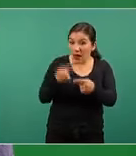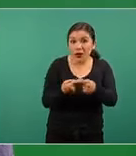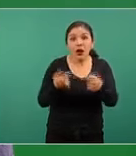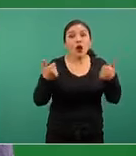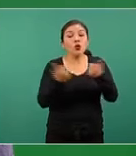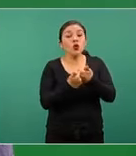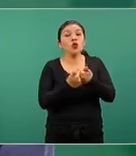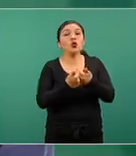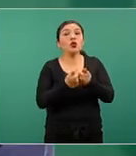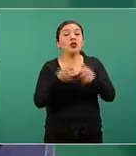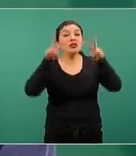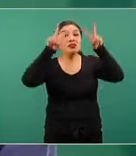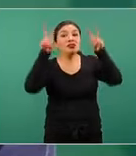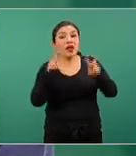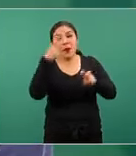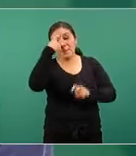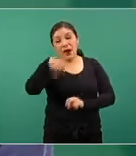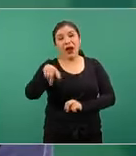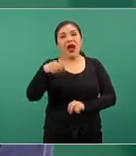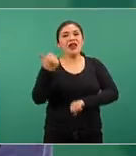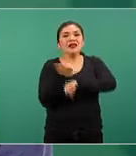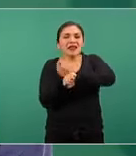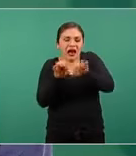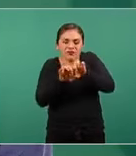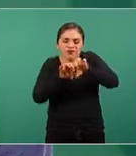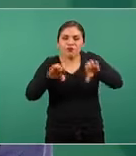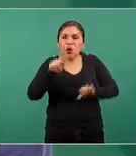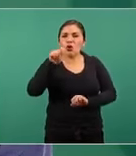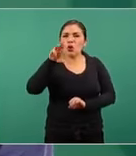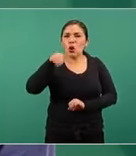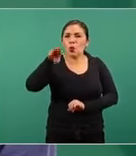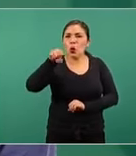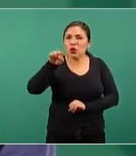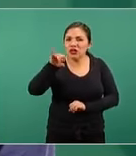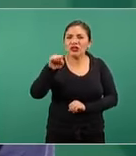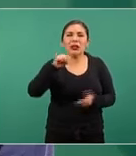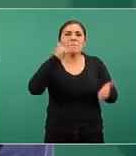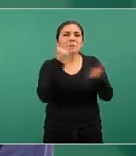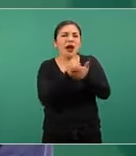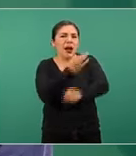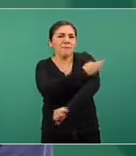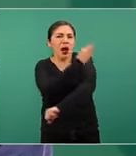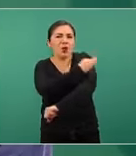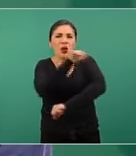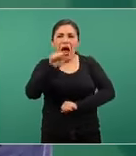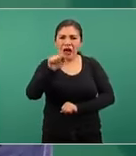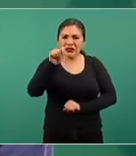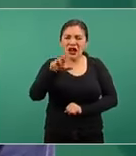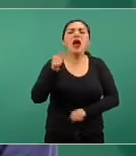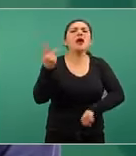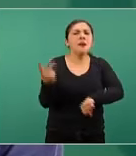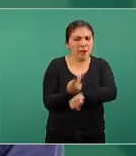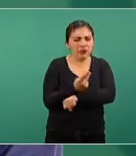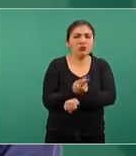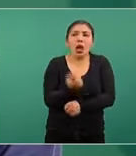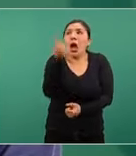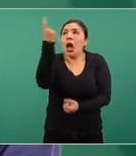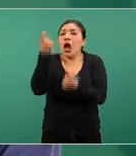el tema de la trombosis y la vacuna de Astra es que algunos medios internacionales